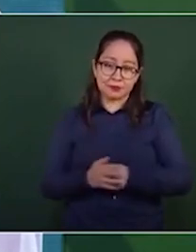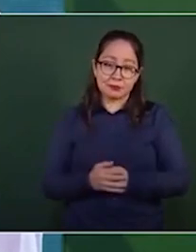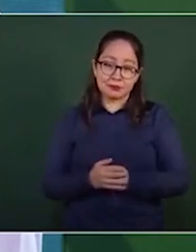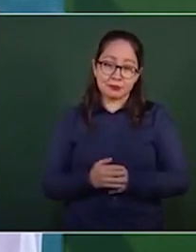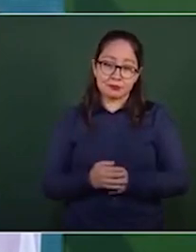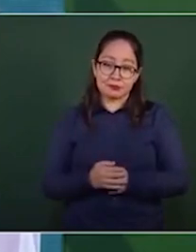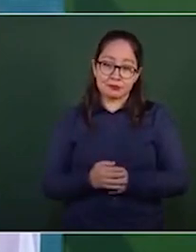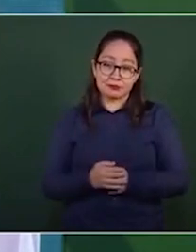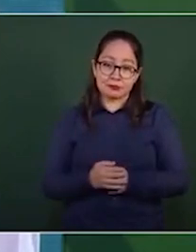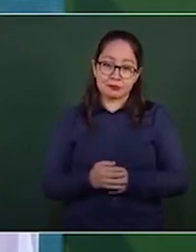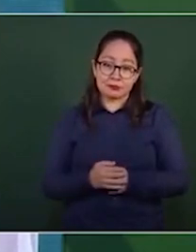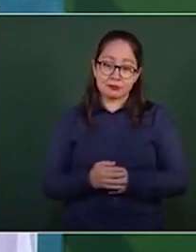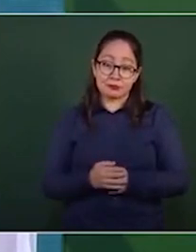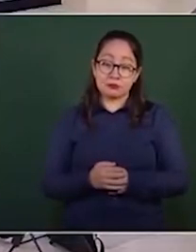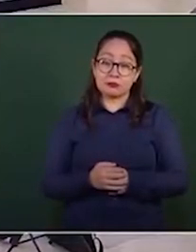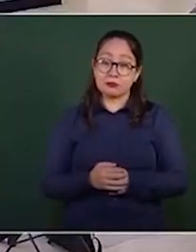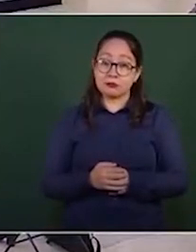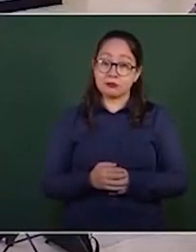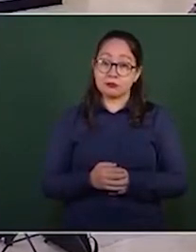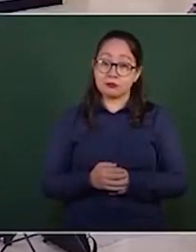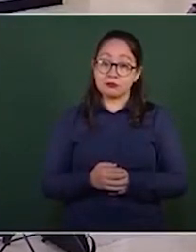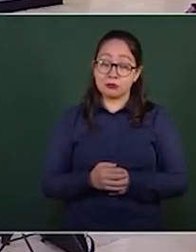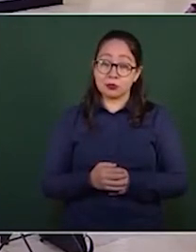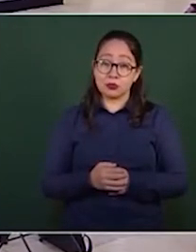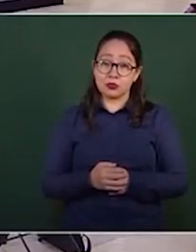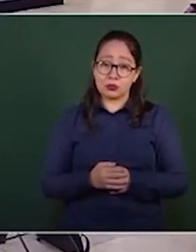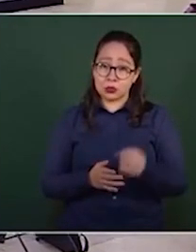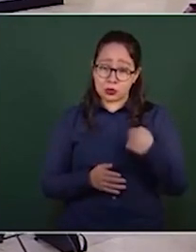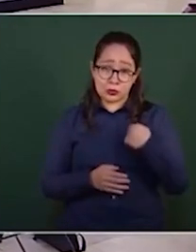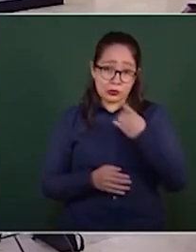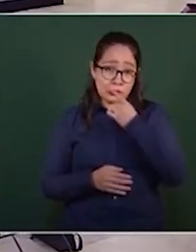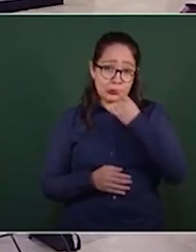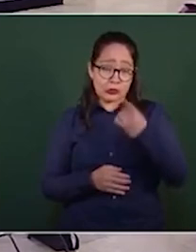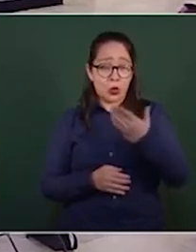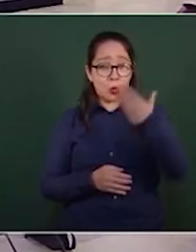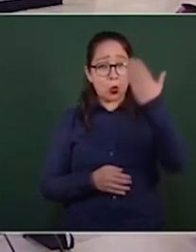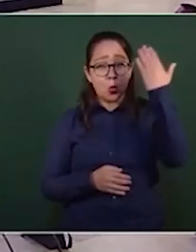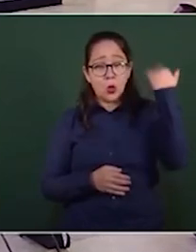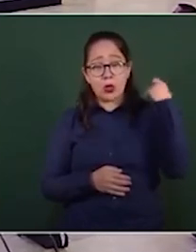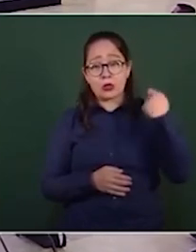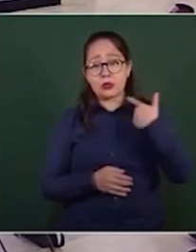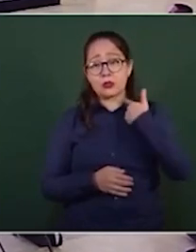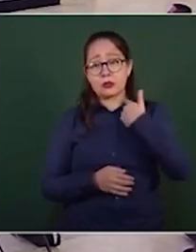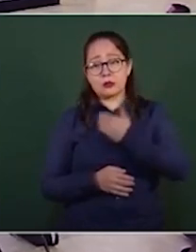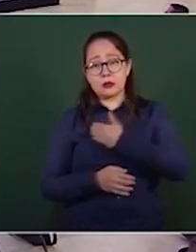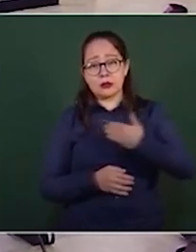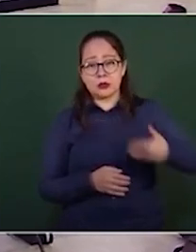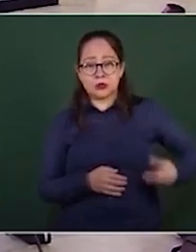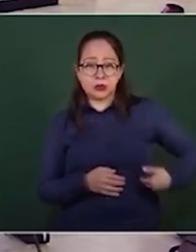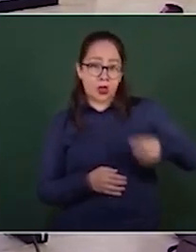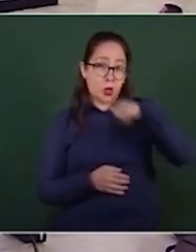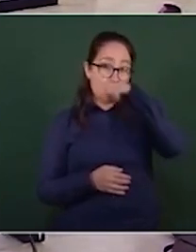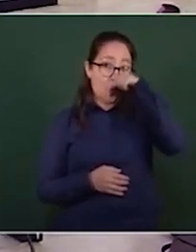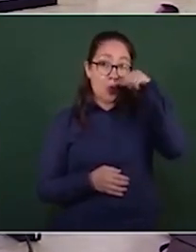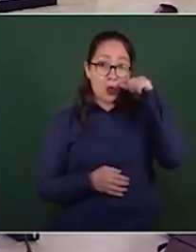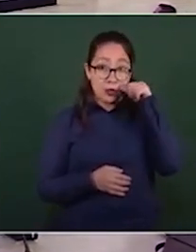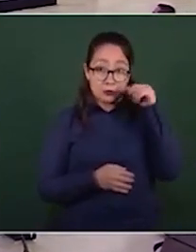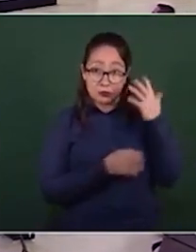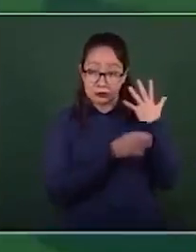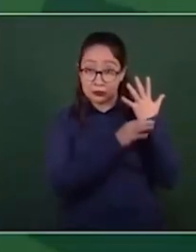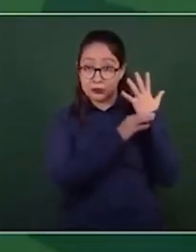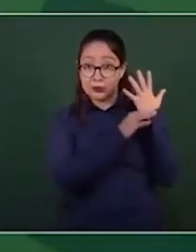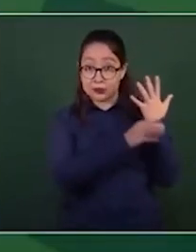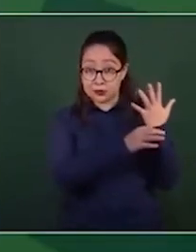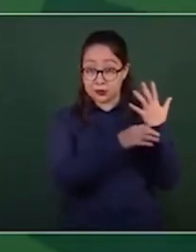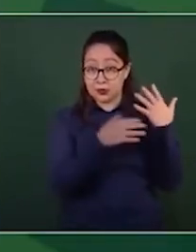que se está cumpliendo lo que decía Juárez, el gran presidente Benito